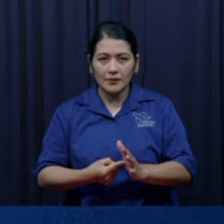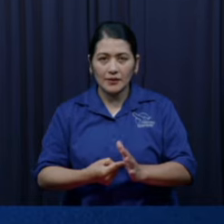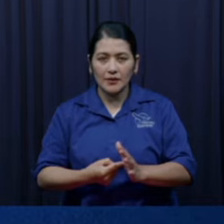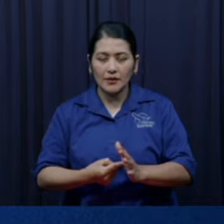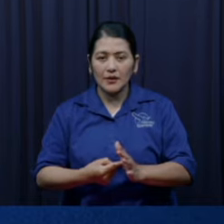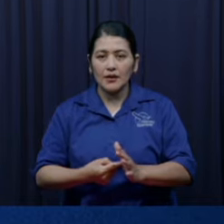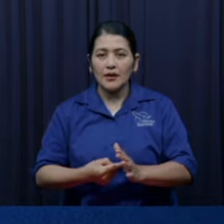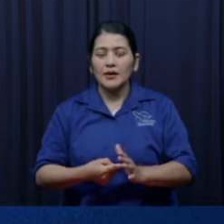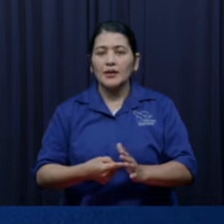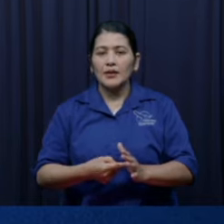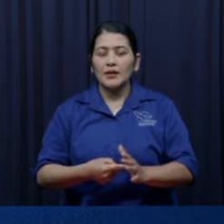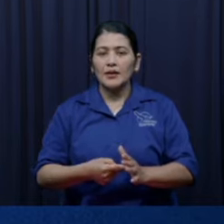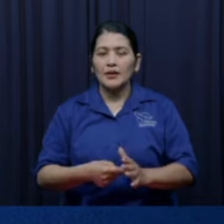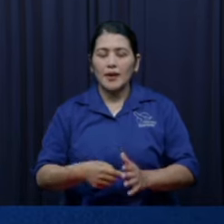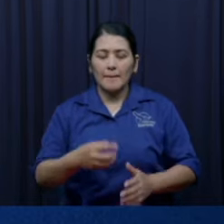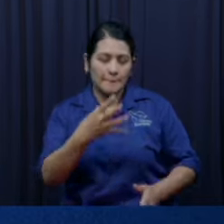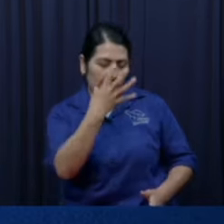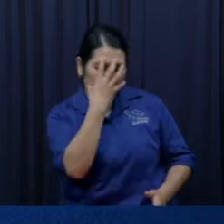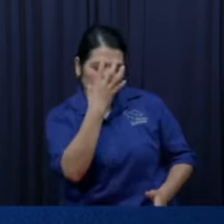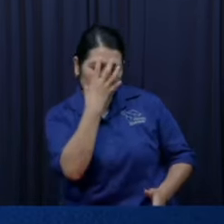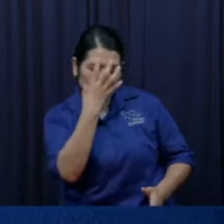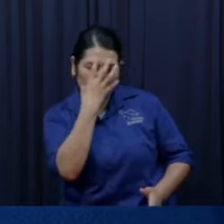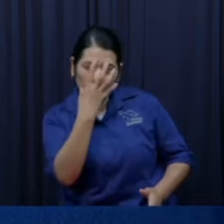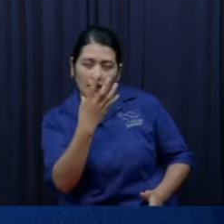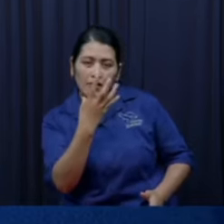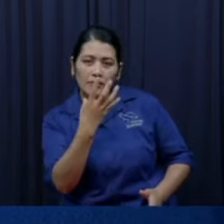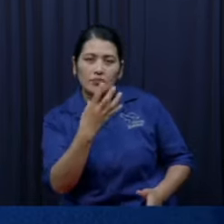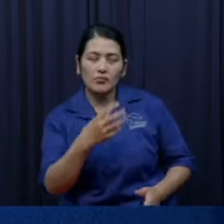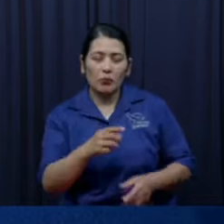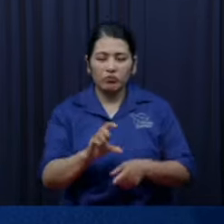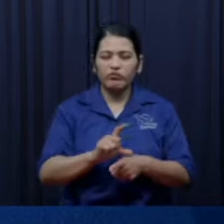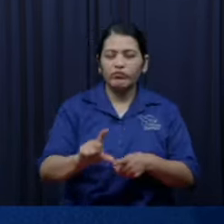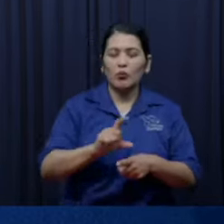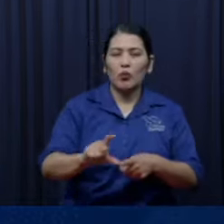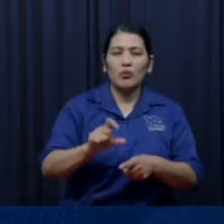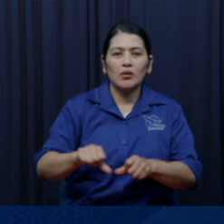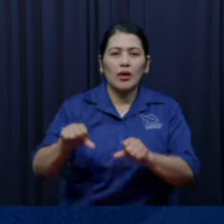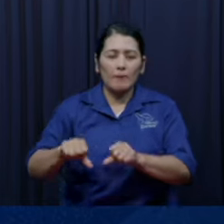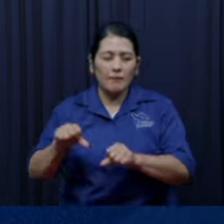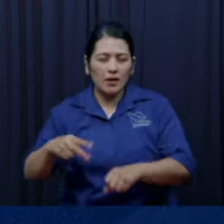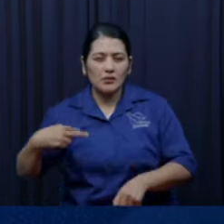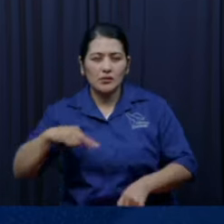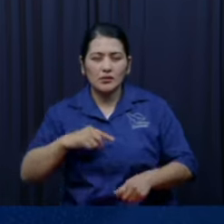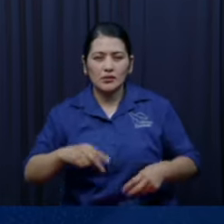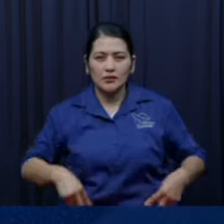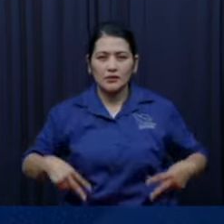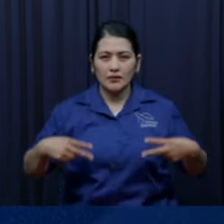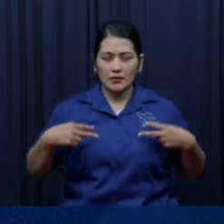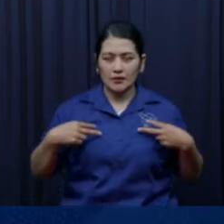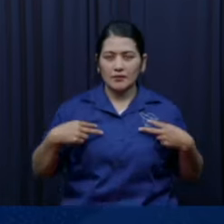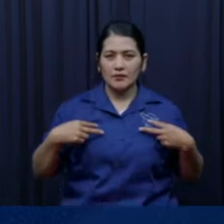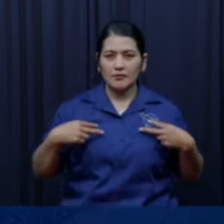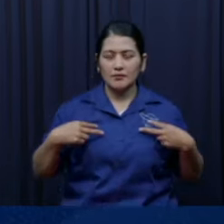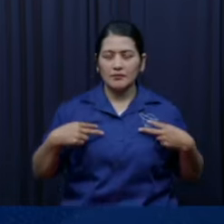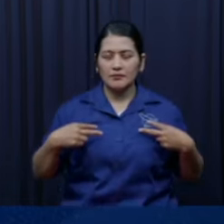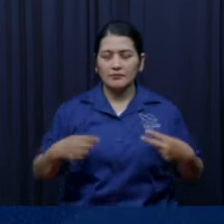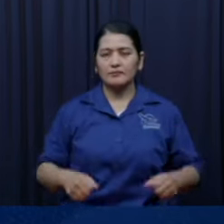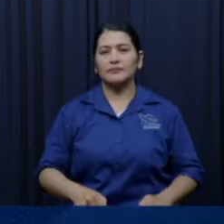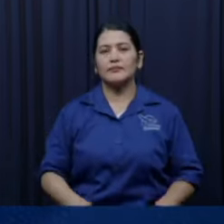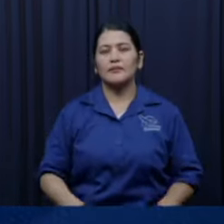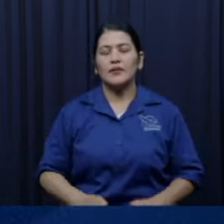y cuando sale el montón de mozote que se le pegó al pantalón, ¿verdad? Y que como lastima, más o menos así. Sí,